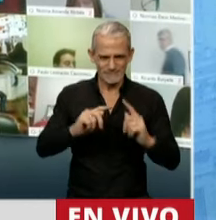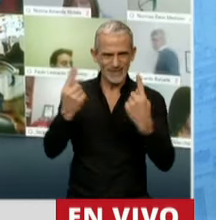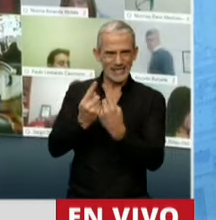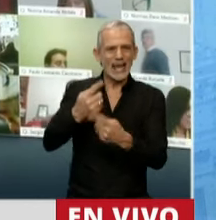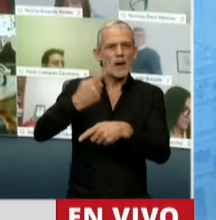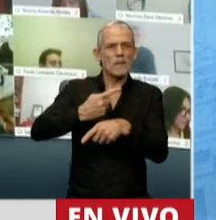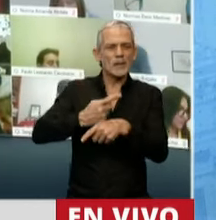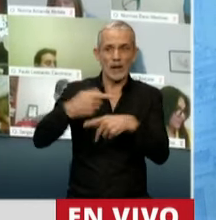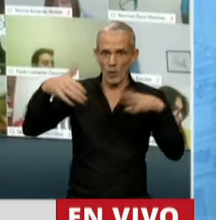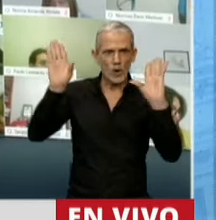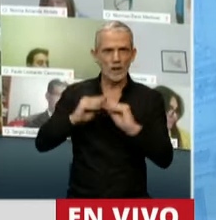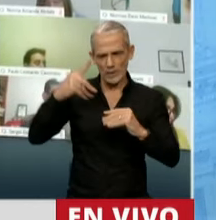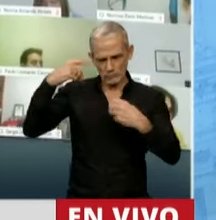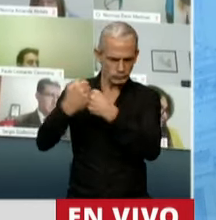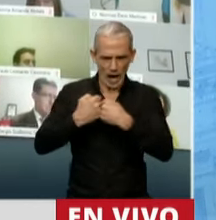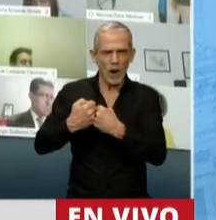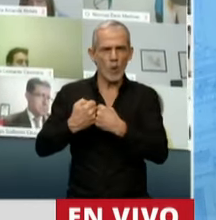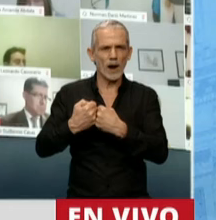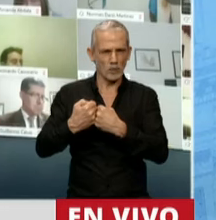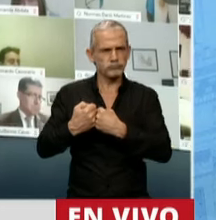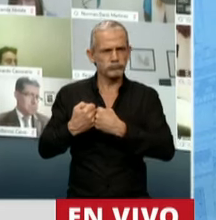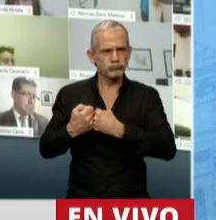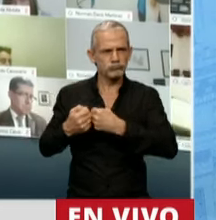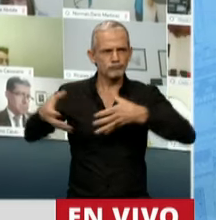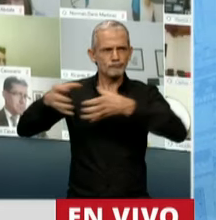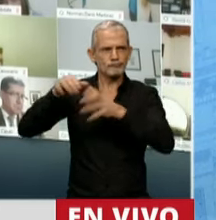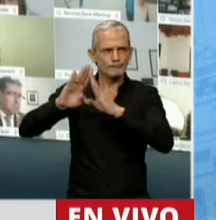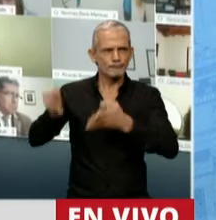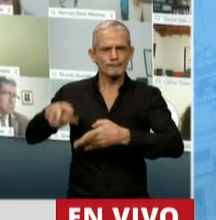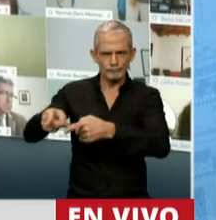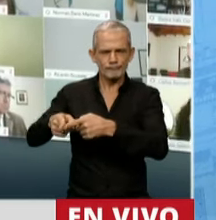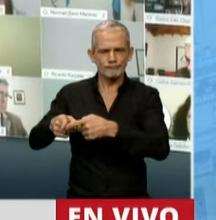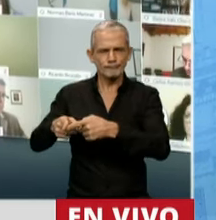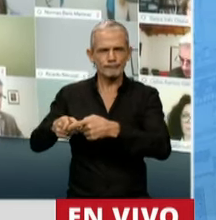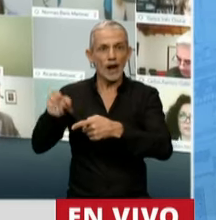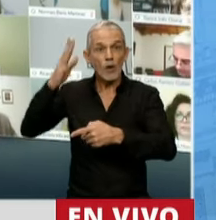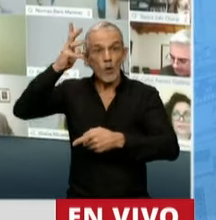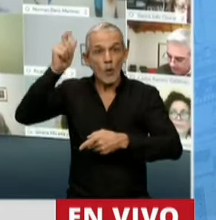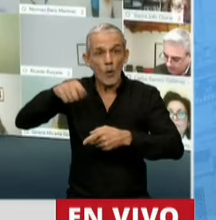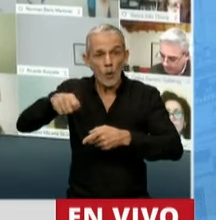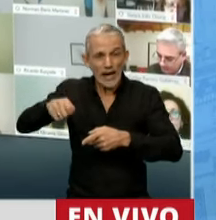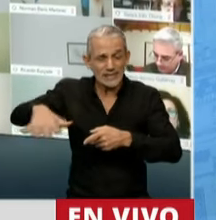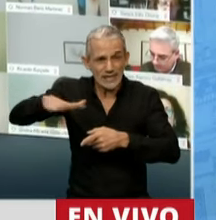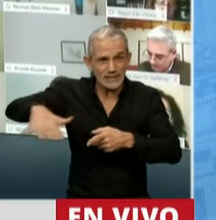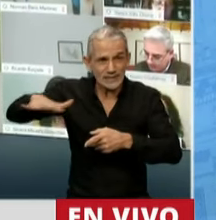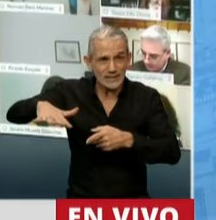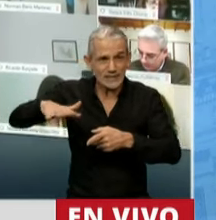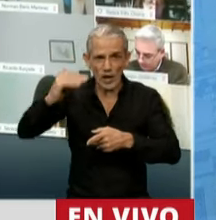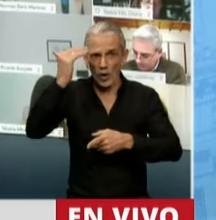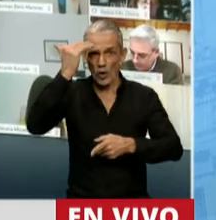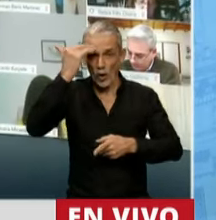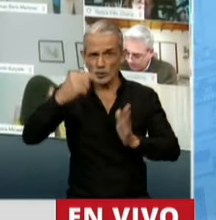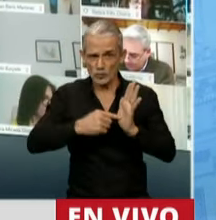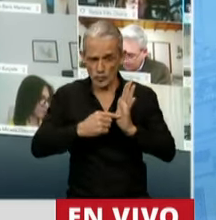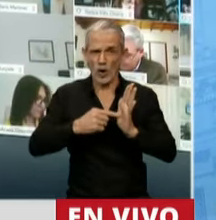primera, por unanimidad, de la Cámara Federal, esos jueces de la Constitución